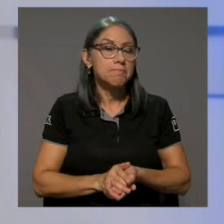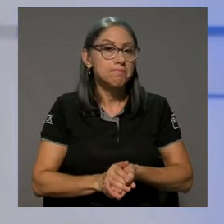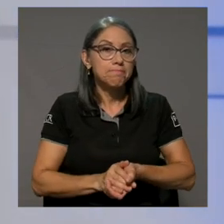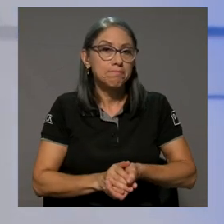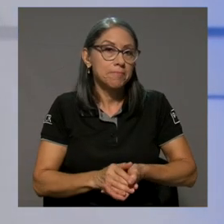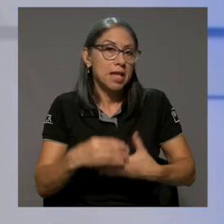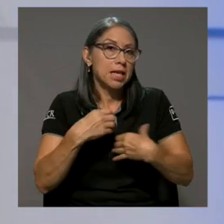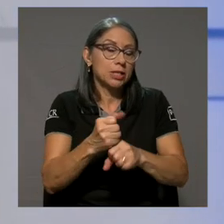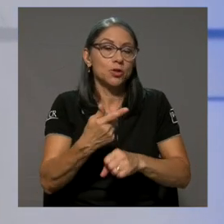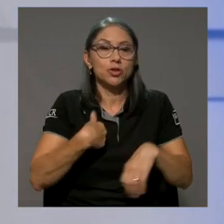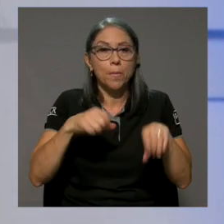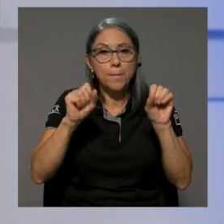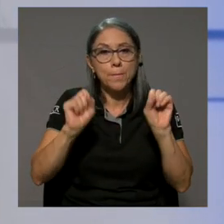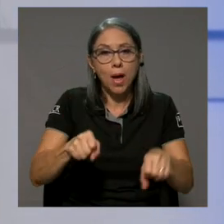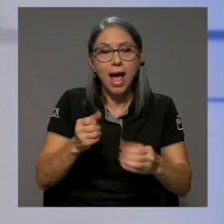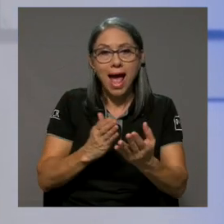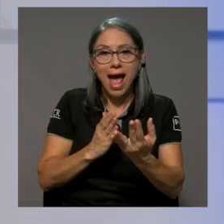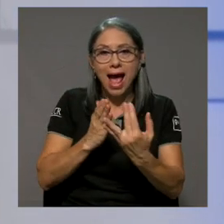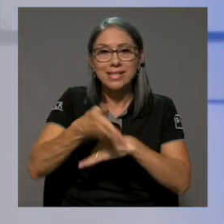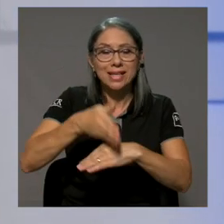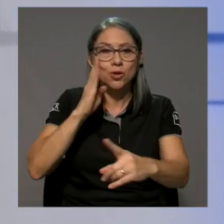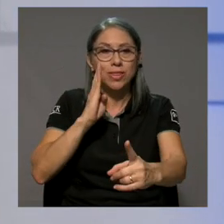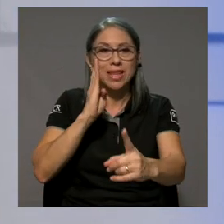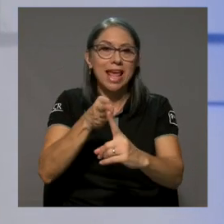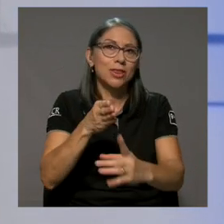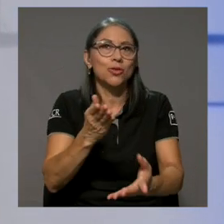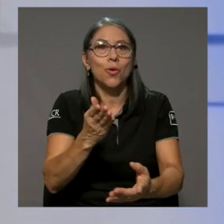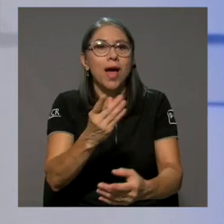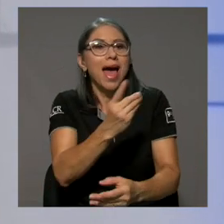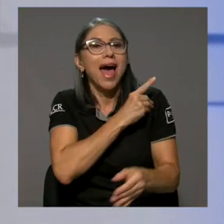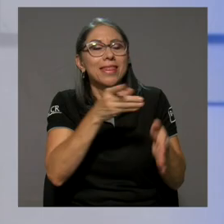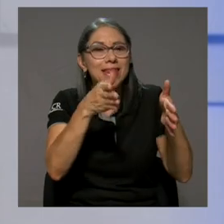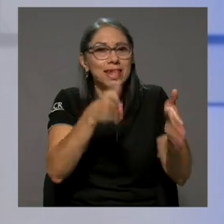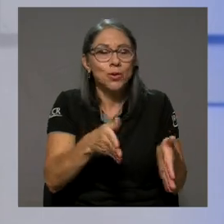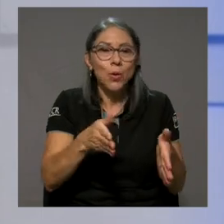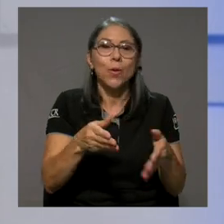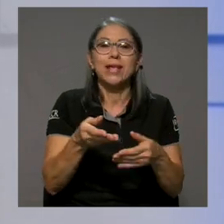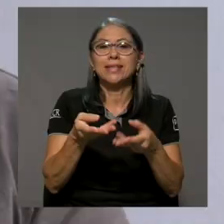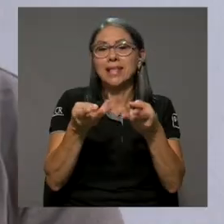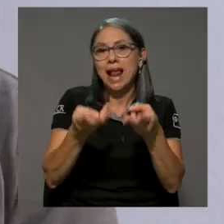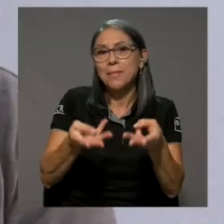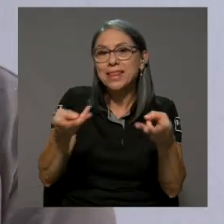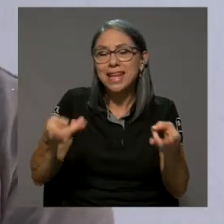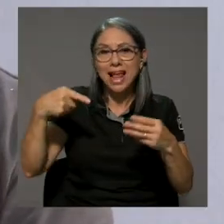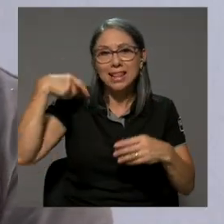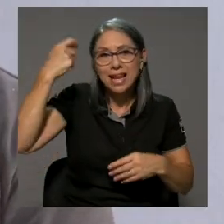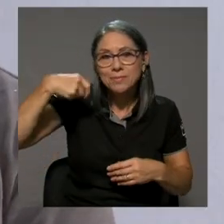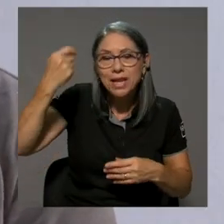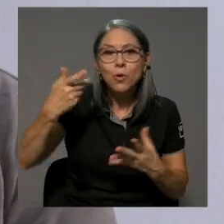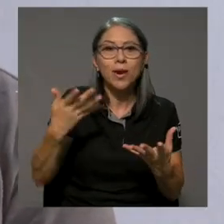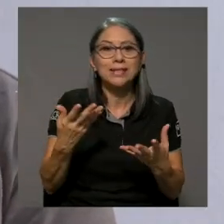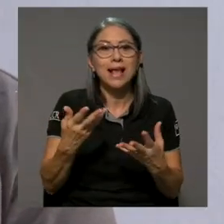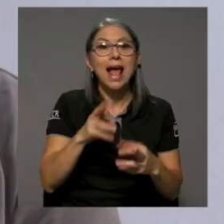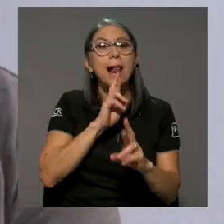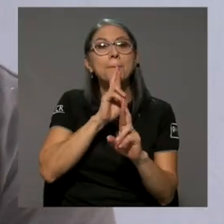poder tener acceso directo a directores, al material de las películas,